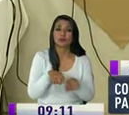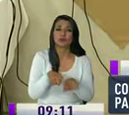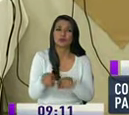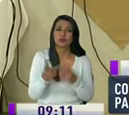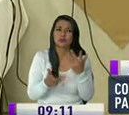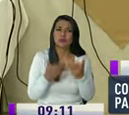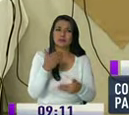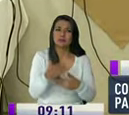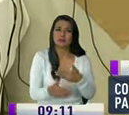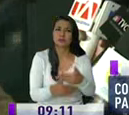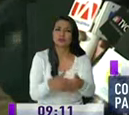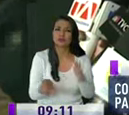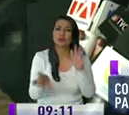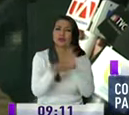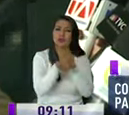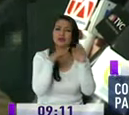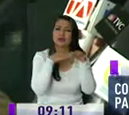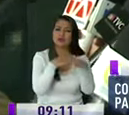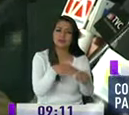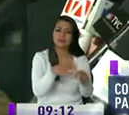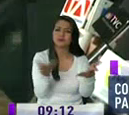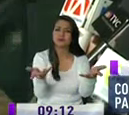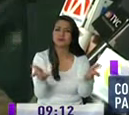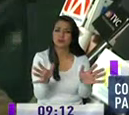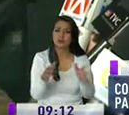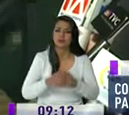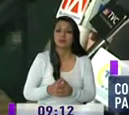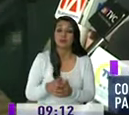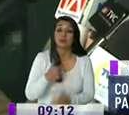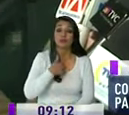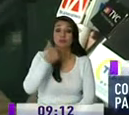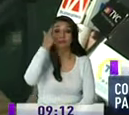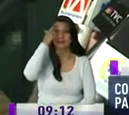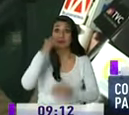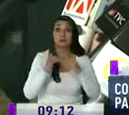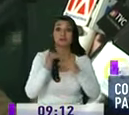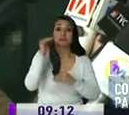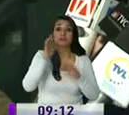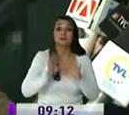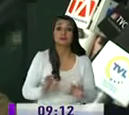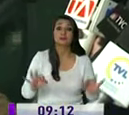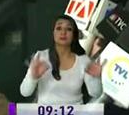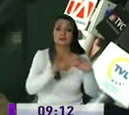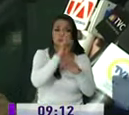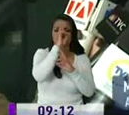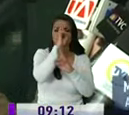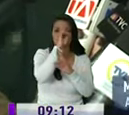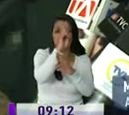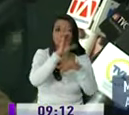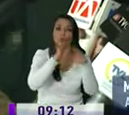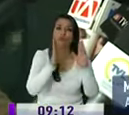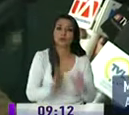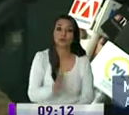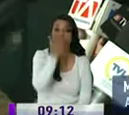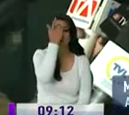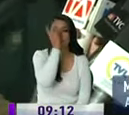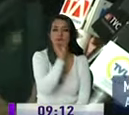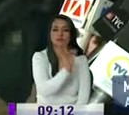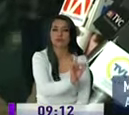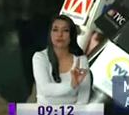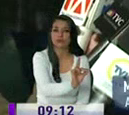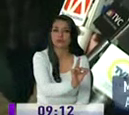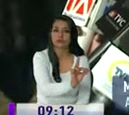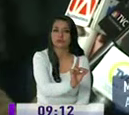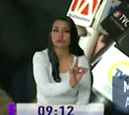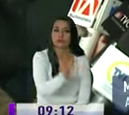deslegitimar el proceso Nosotros creemos que lo más importante es que se respete la voluntad del pueblo ecuatoriano y que haya la